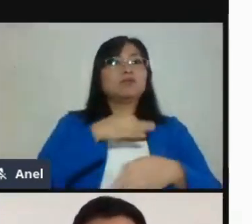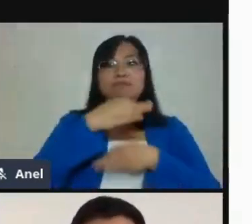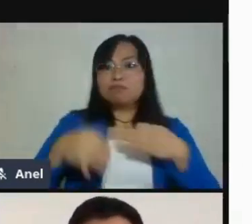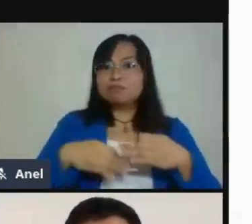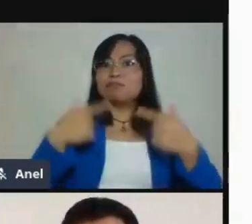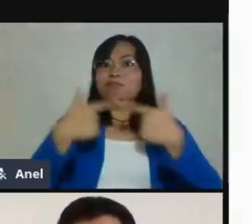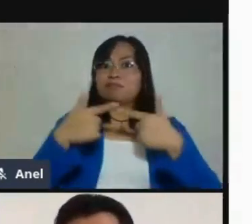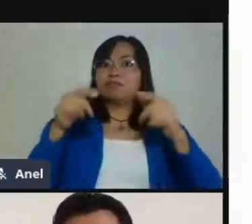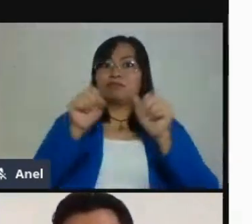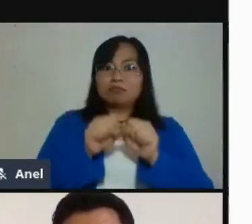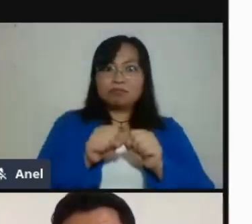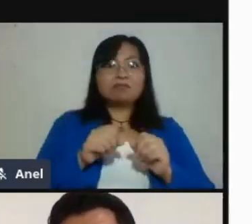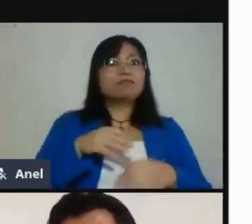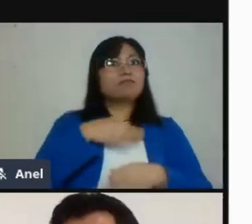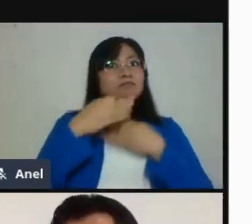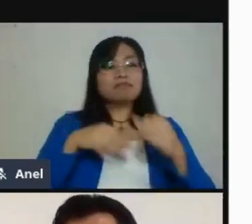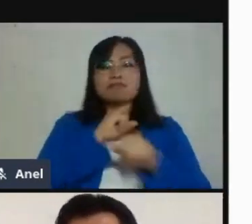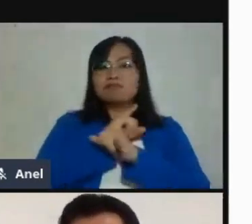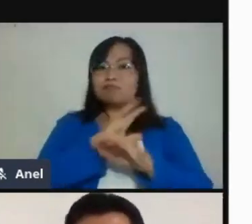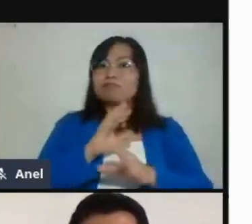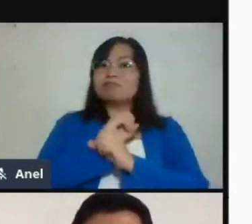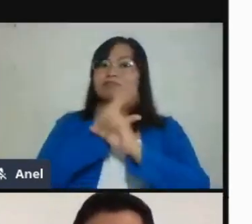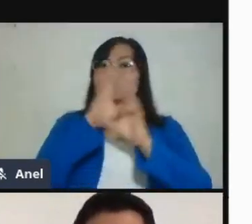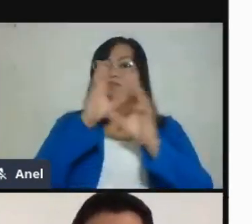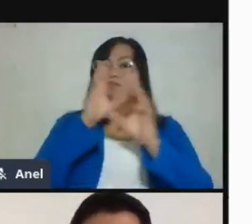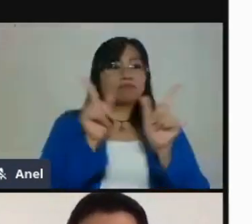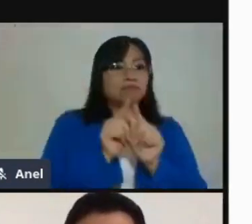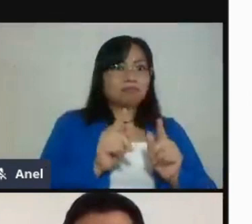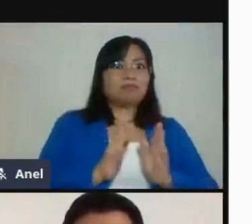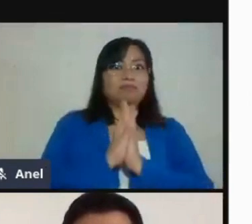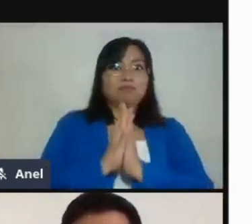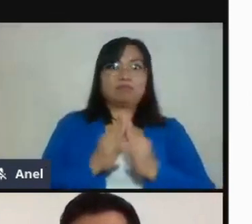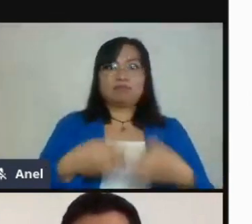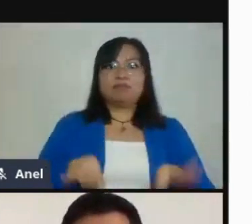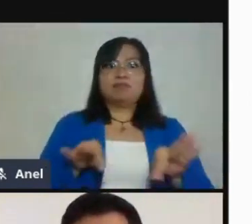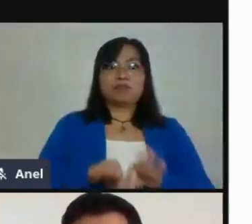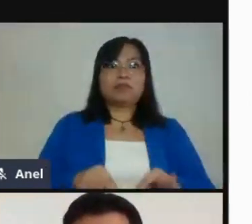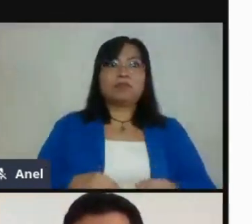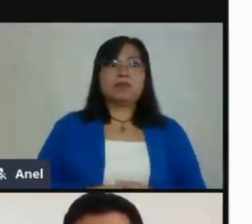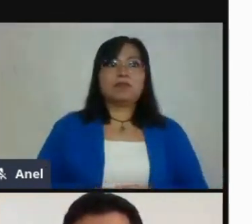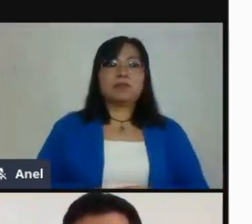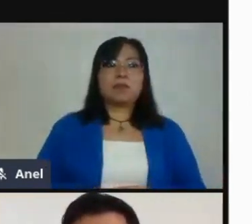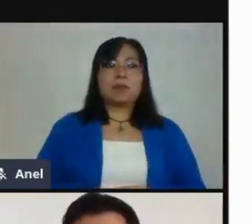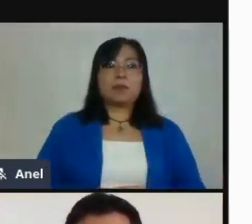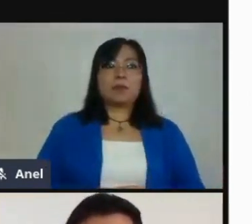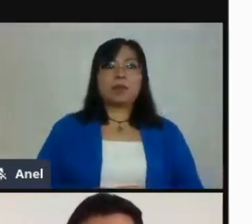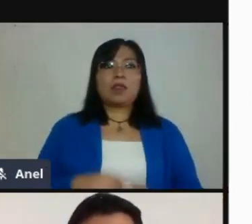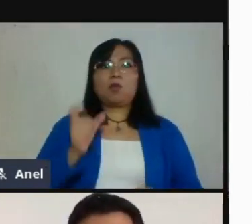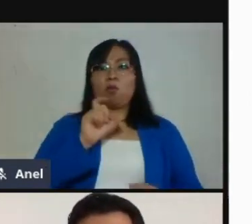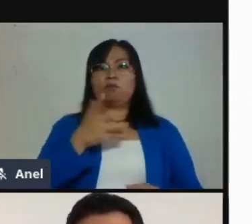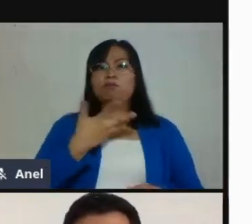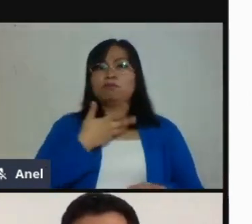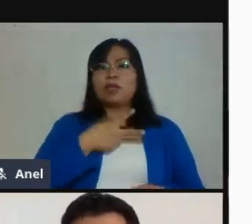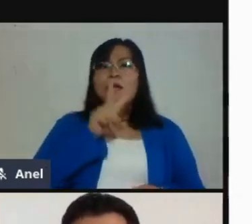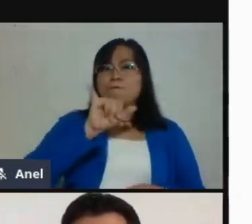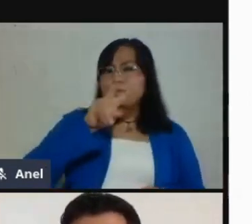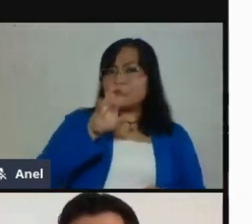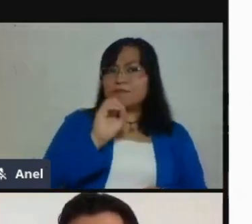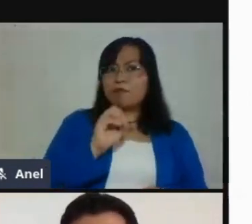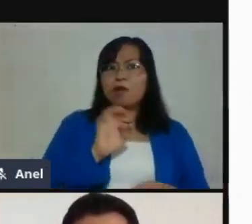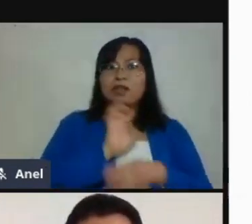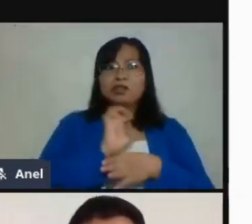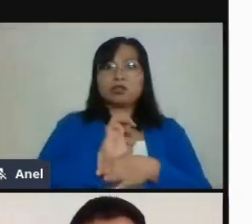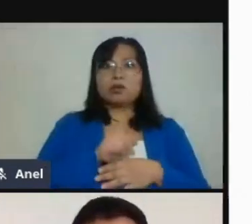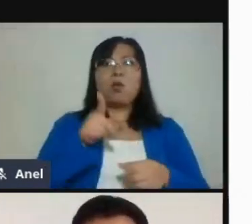con instrucciones muy claras. Y el segundo fue para todas las sesiones que iban a hacer en vivo o sincronas, establece muy bien tus